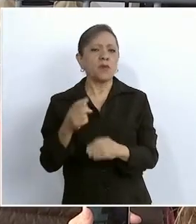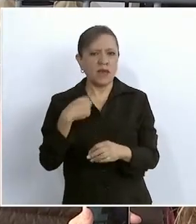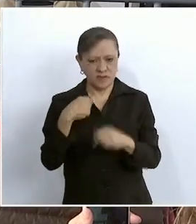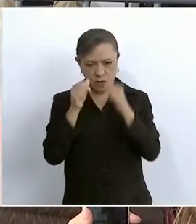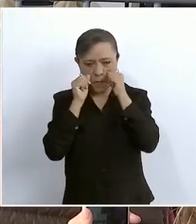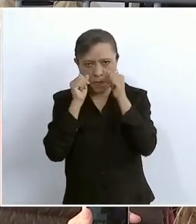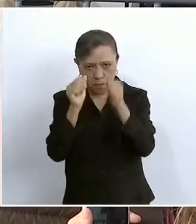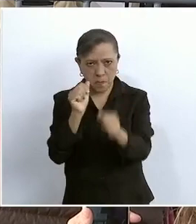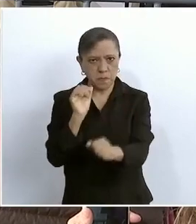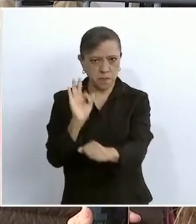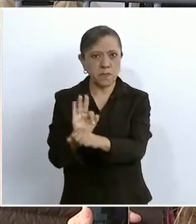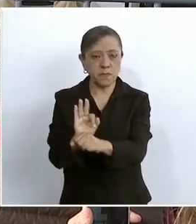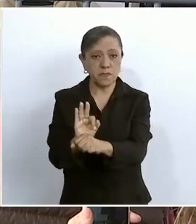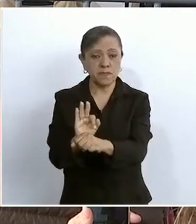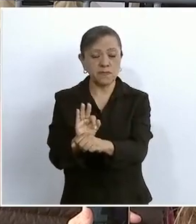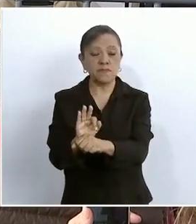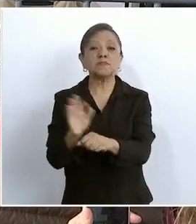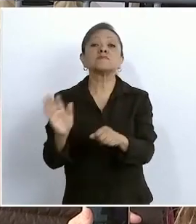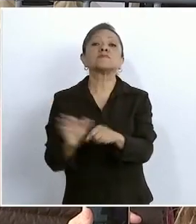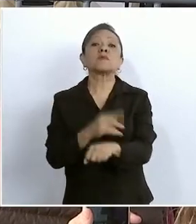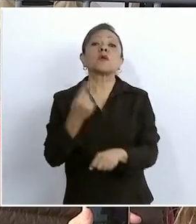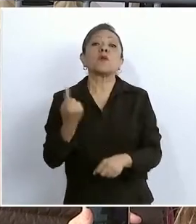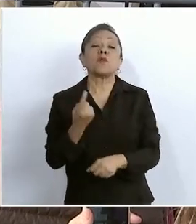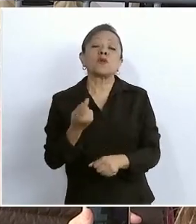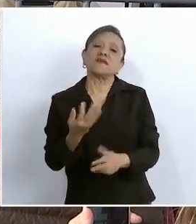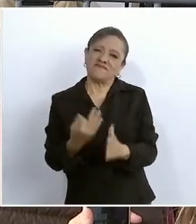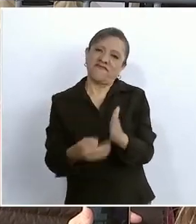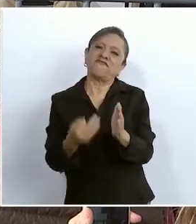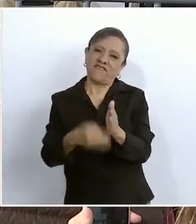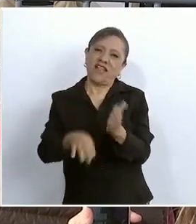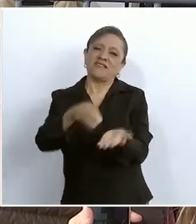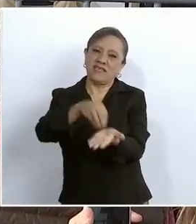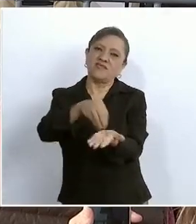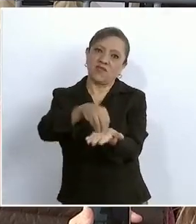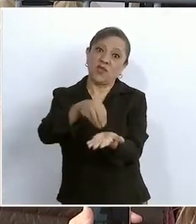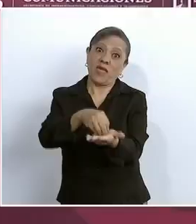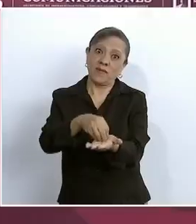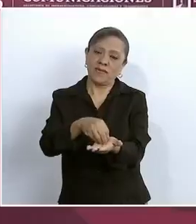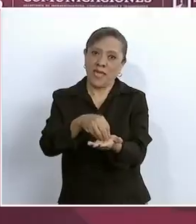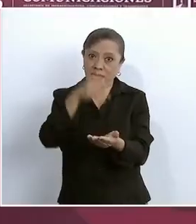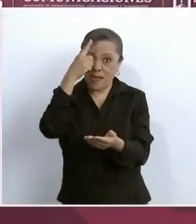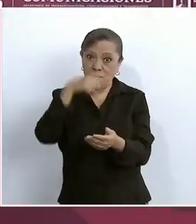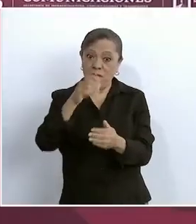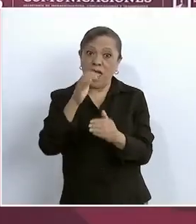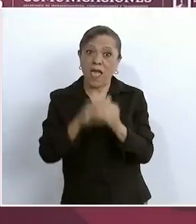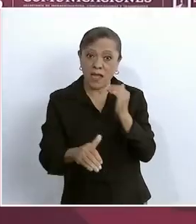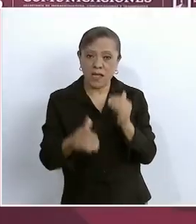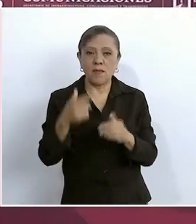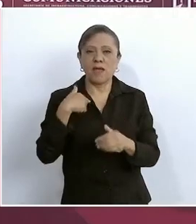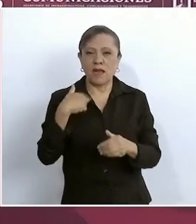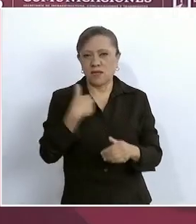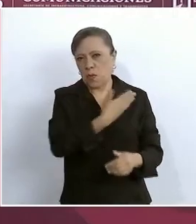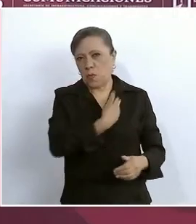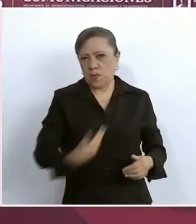porque todavía me falta para concluir mi mandato